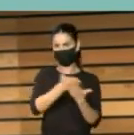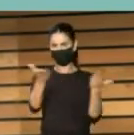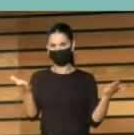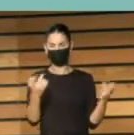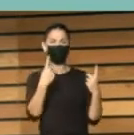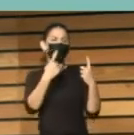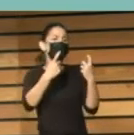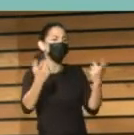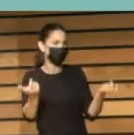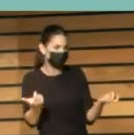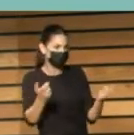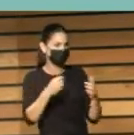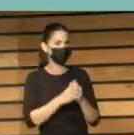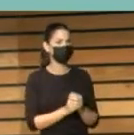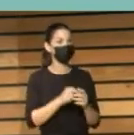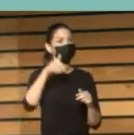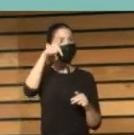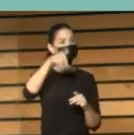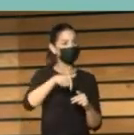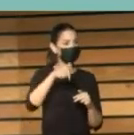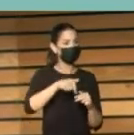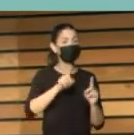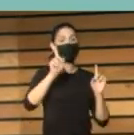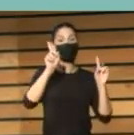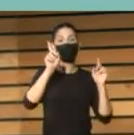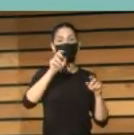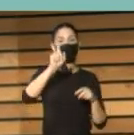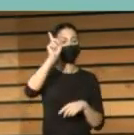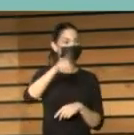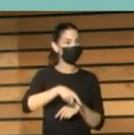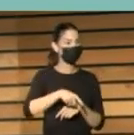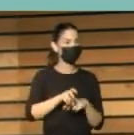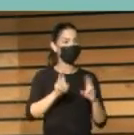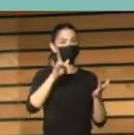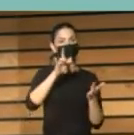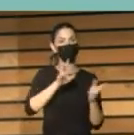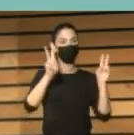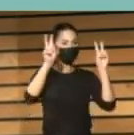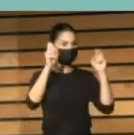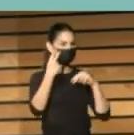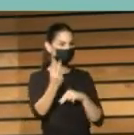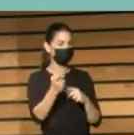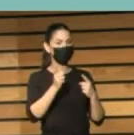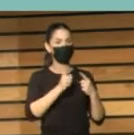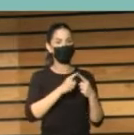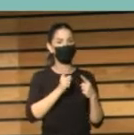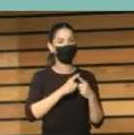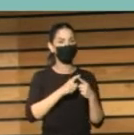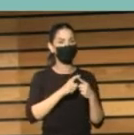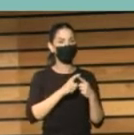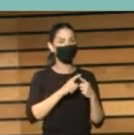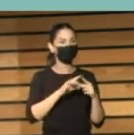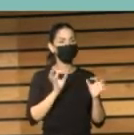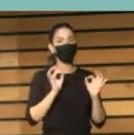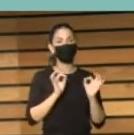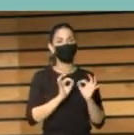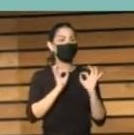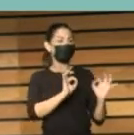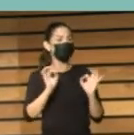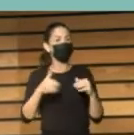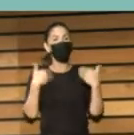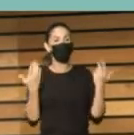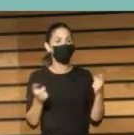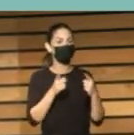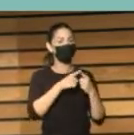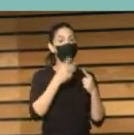Además, en esta edición del Congreso hay dos celebraciones muy especiales. La primera es que se celebran 20 años de congresos, por lo